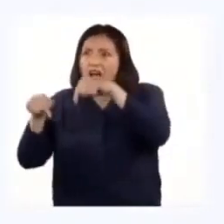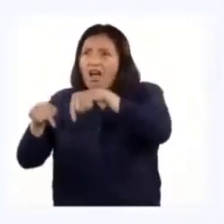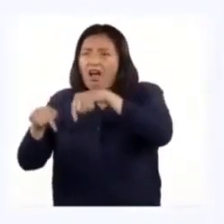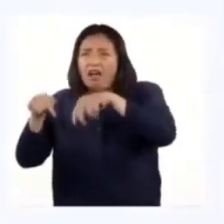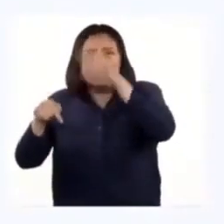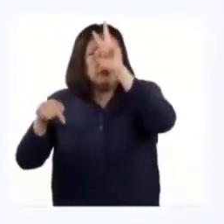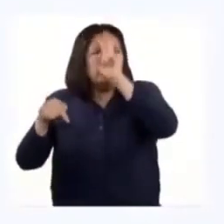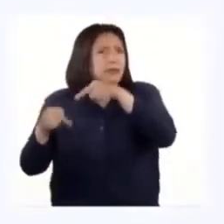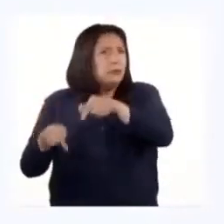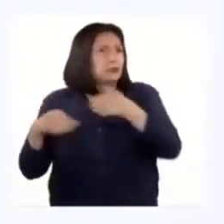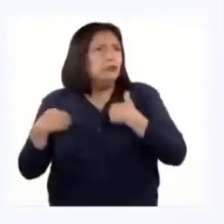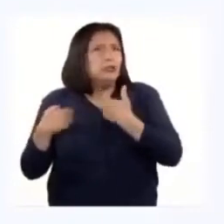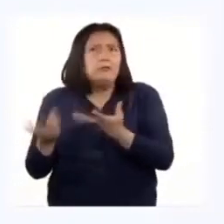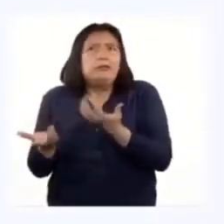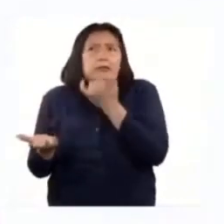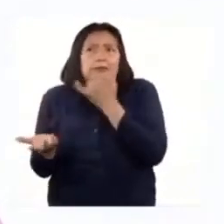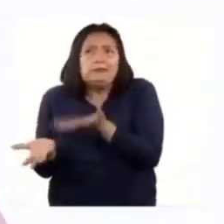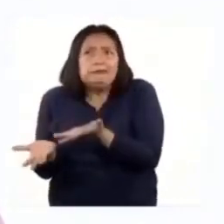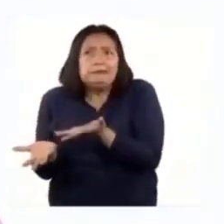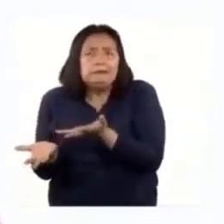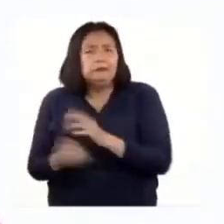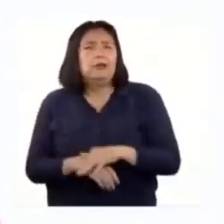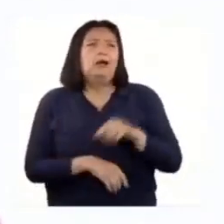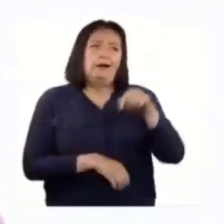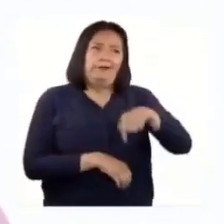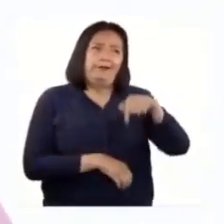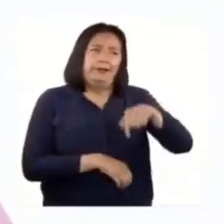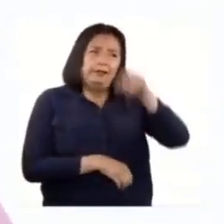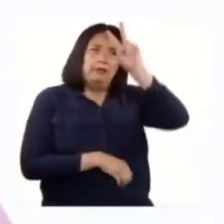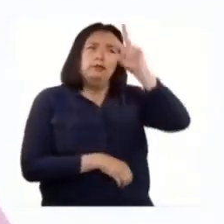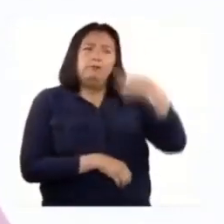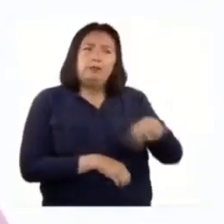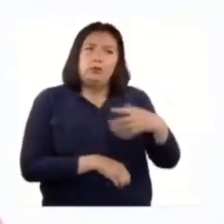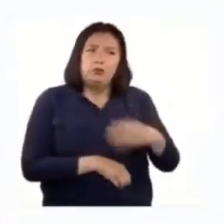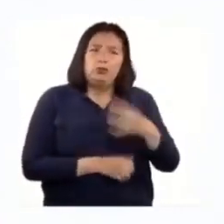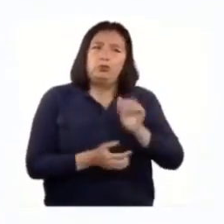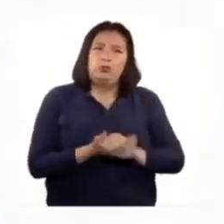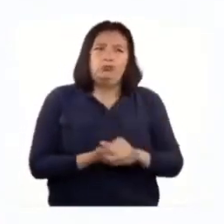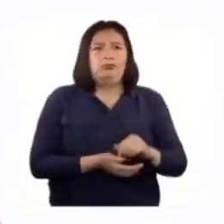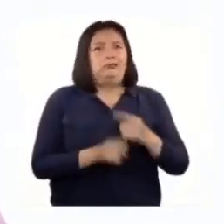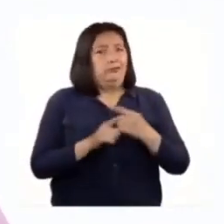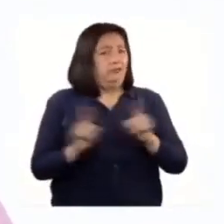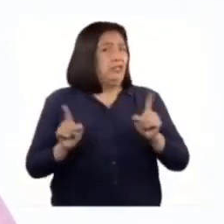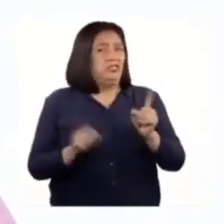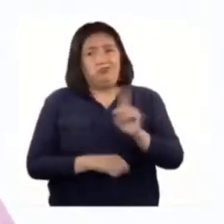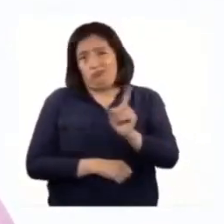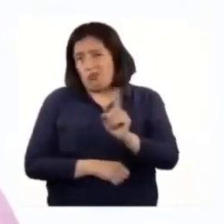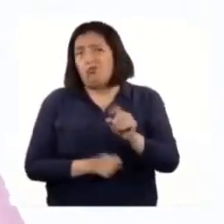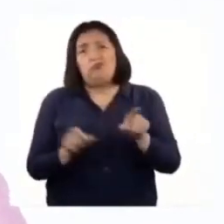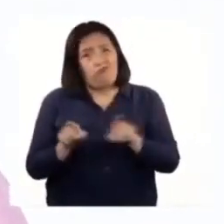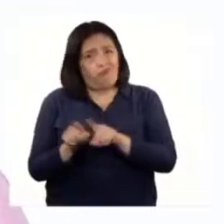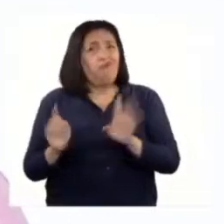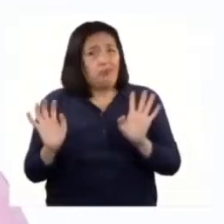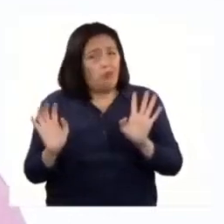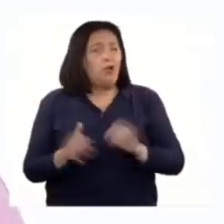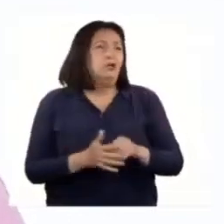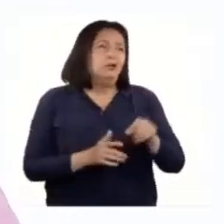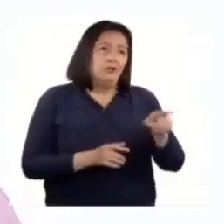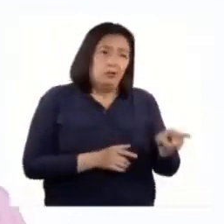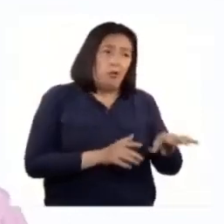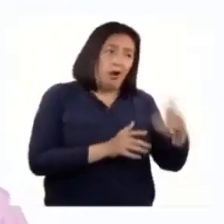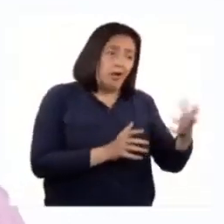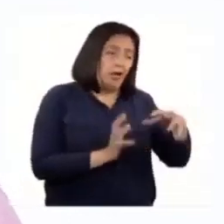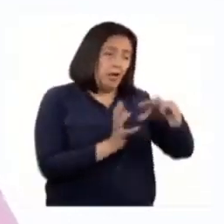de las especies animales en nuestro país? En el Perú, la situación no es diferente Patricia. Así como